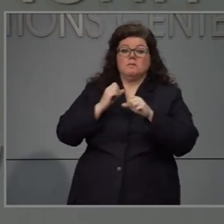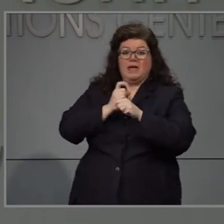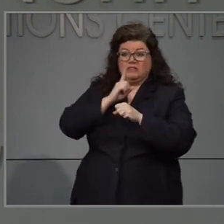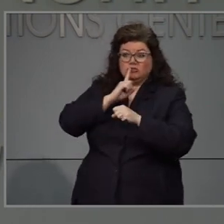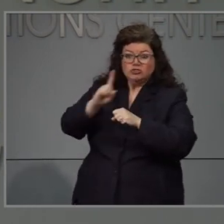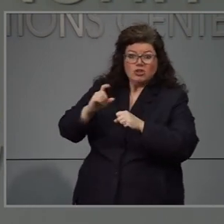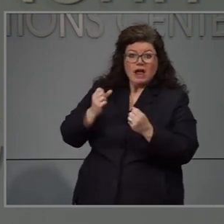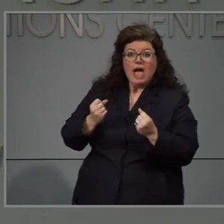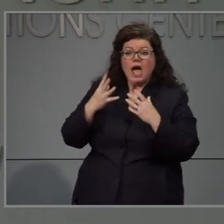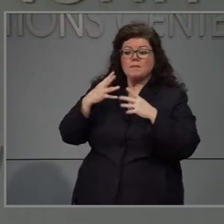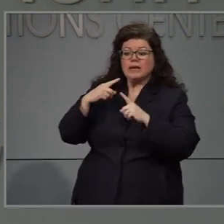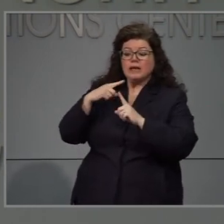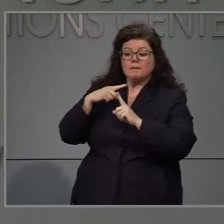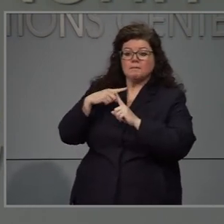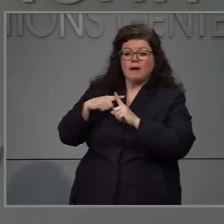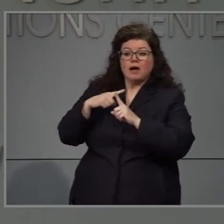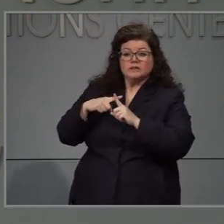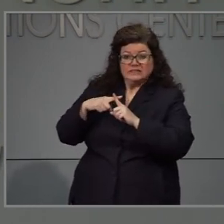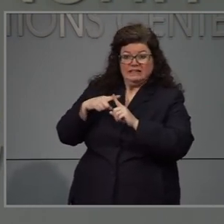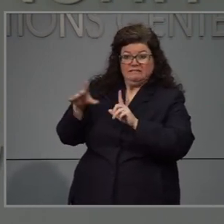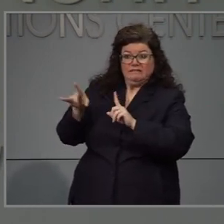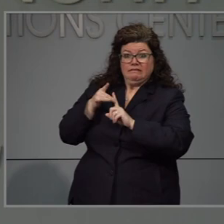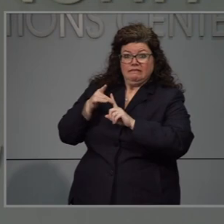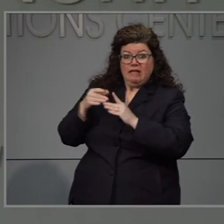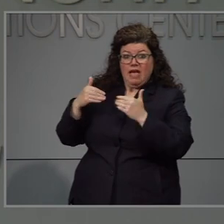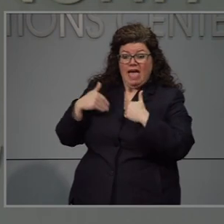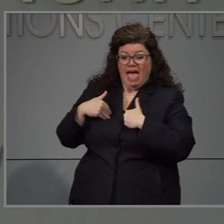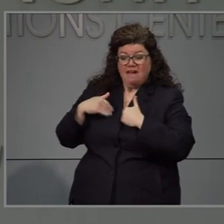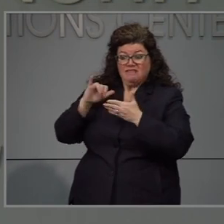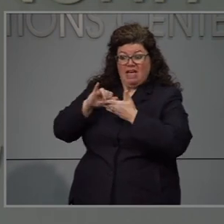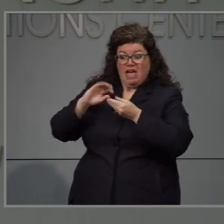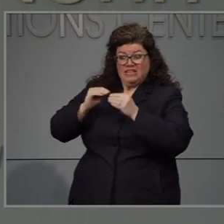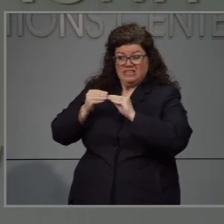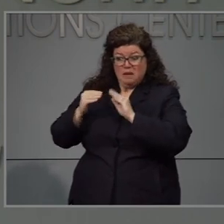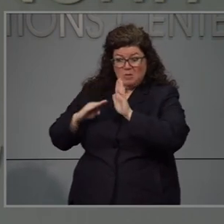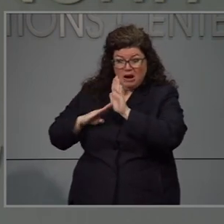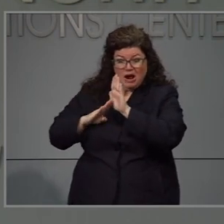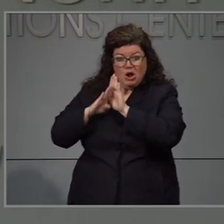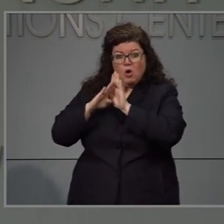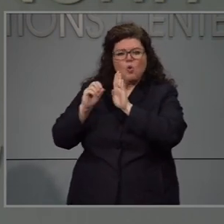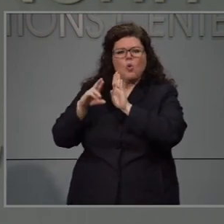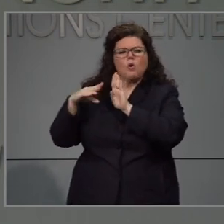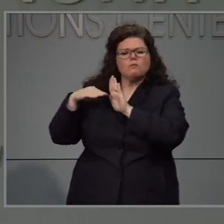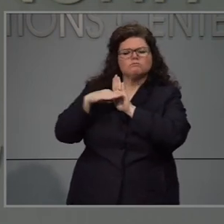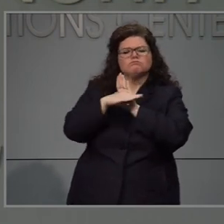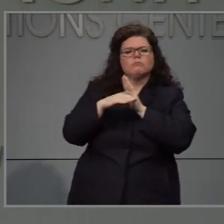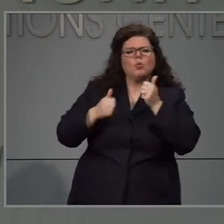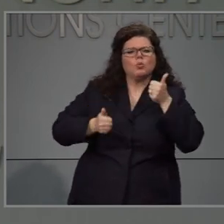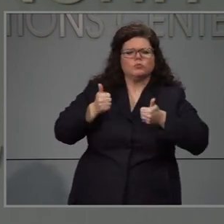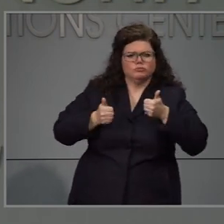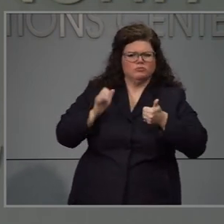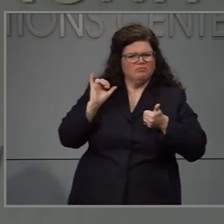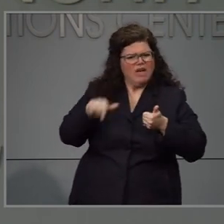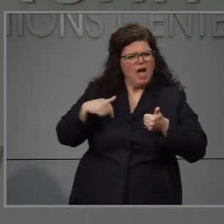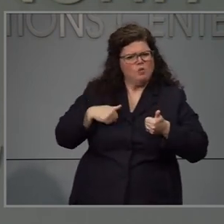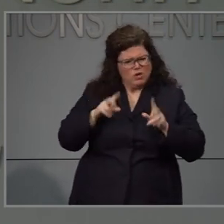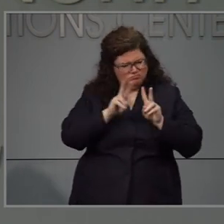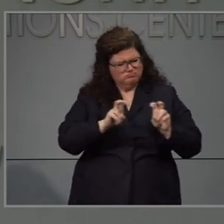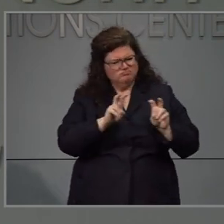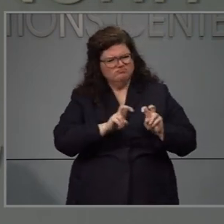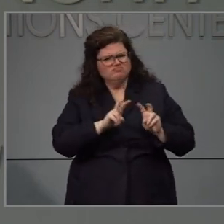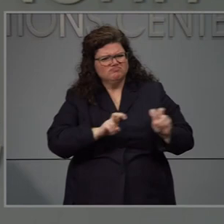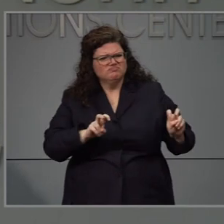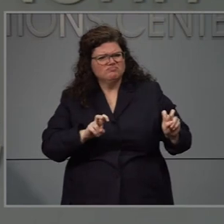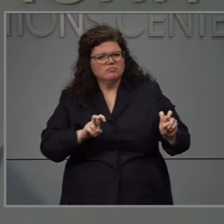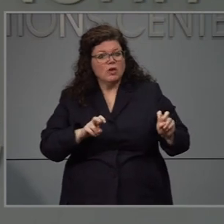el número y el porcentaje de pruebas positivas se están nivelando. Queremos cerciorarnos que tenemos todas las pruebas